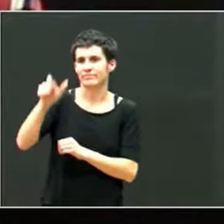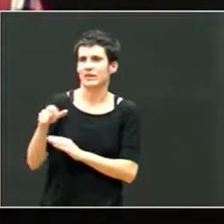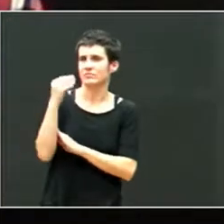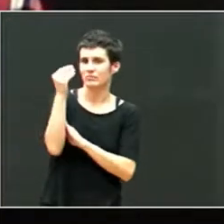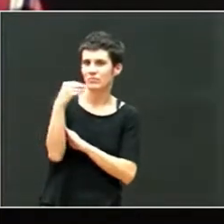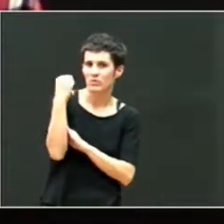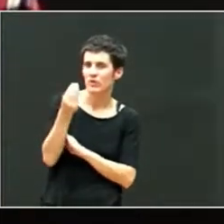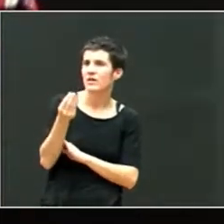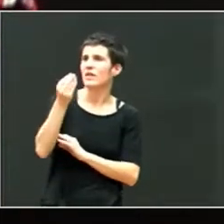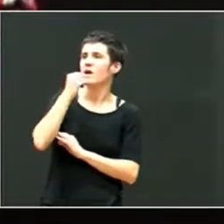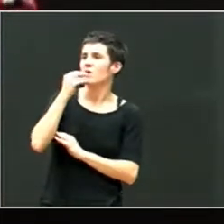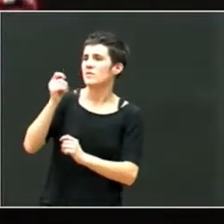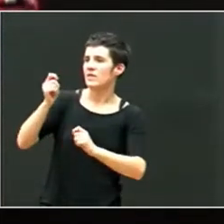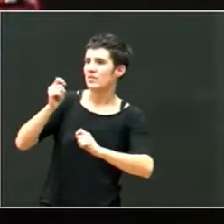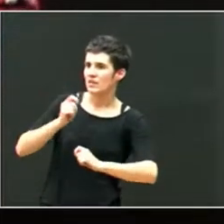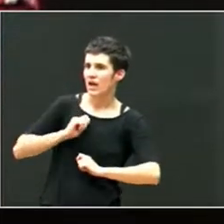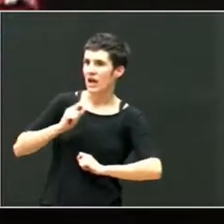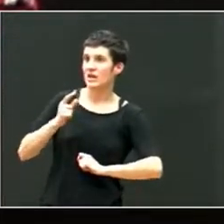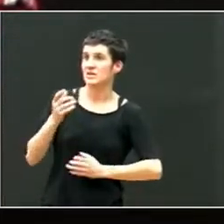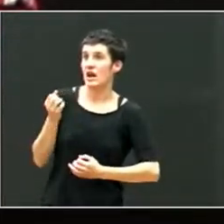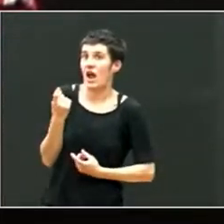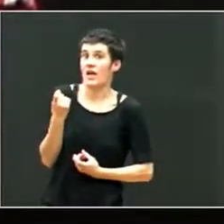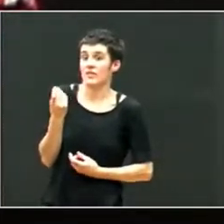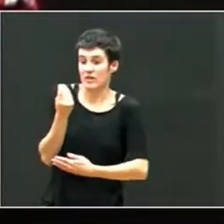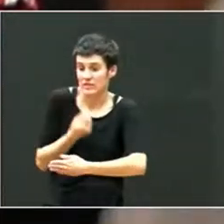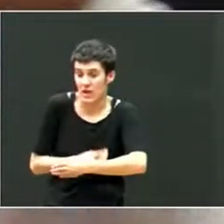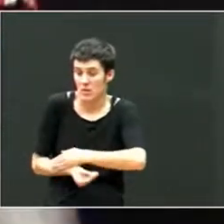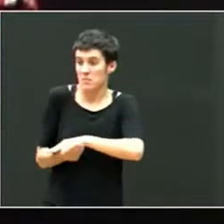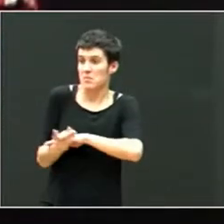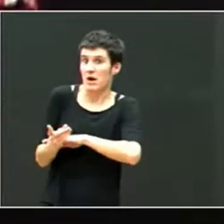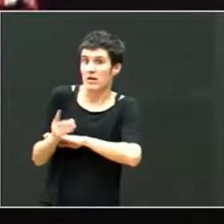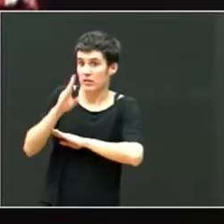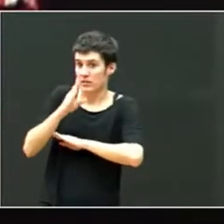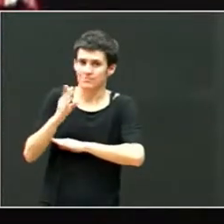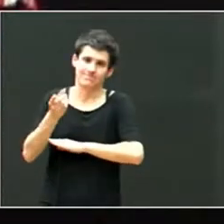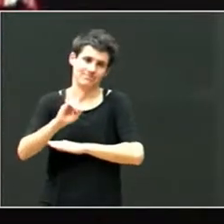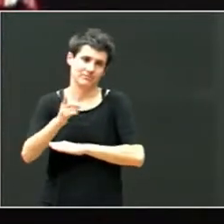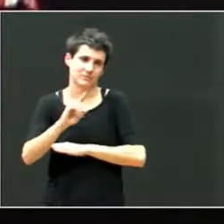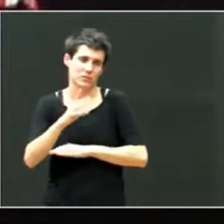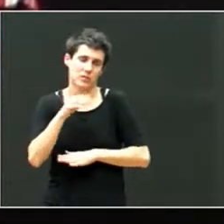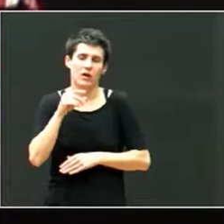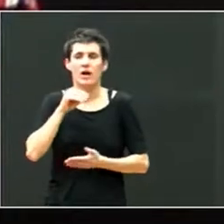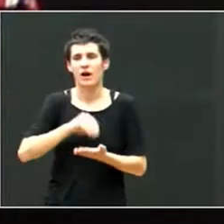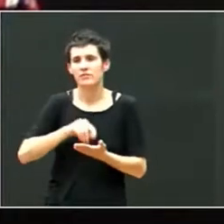días. Y esa no te tiene por qué parir. Pero, como veis, esto cuesta.